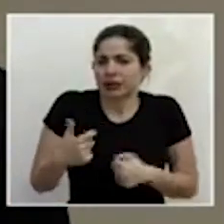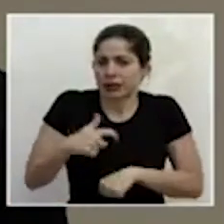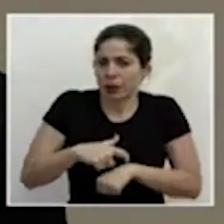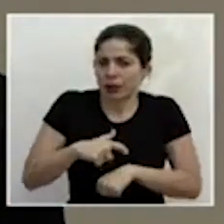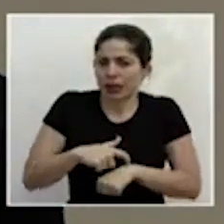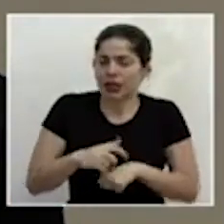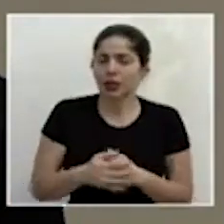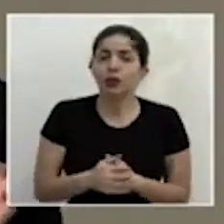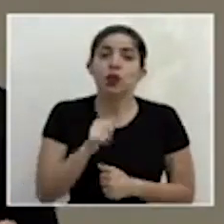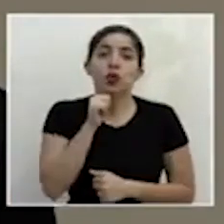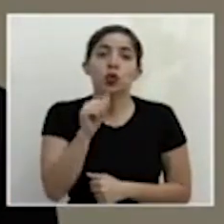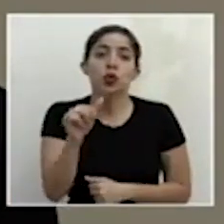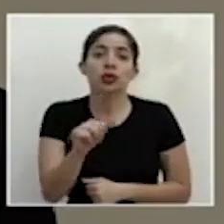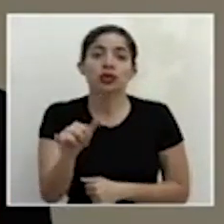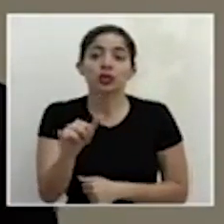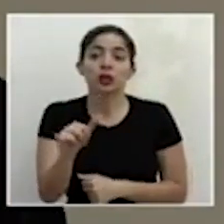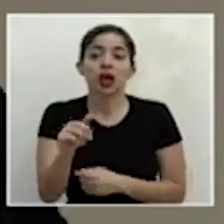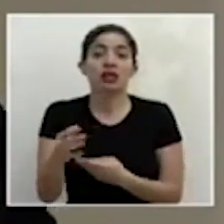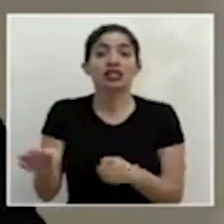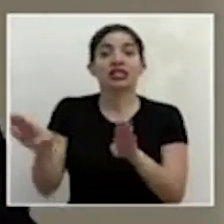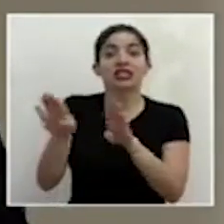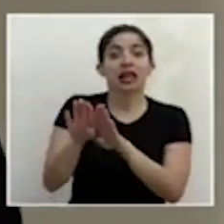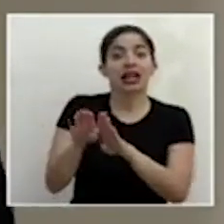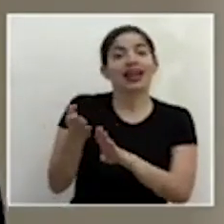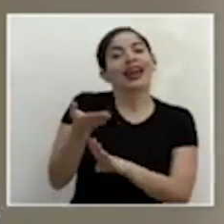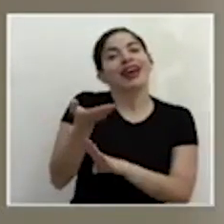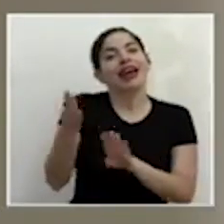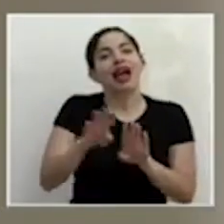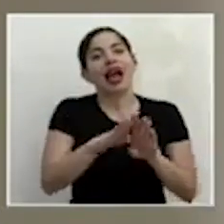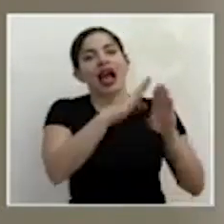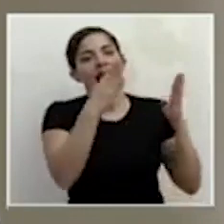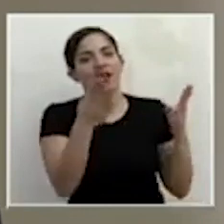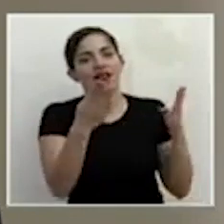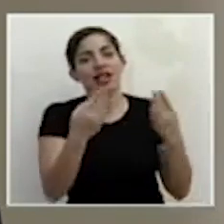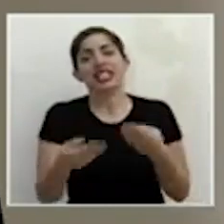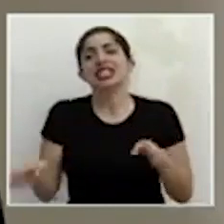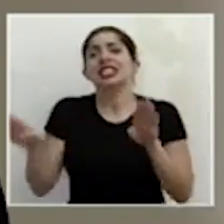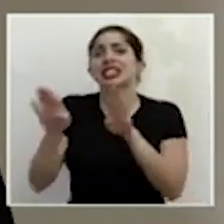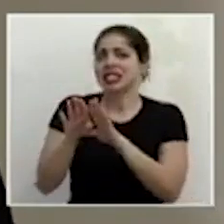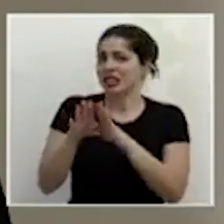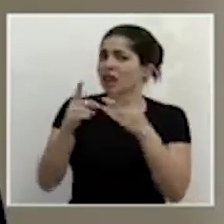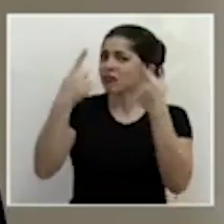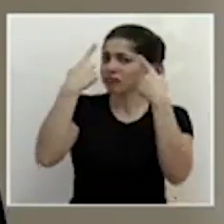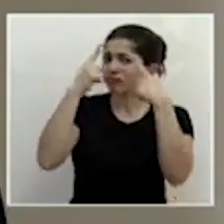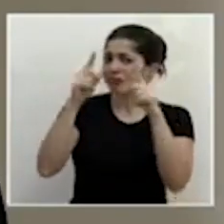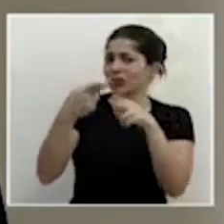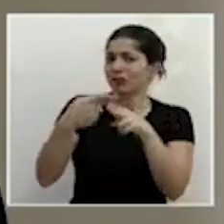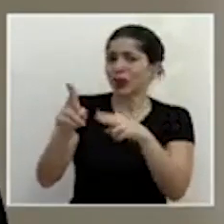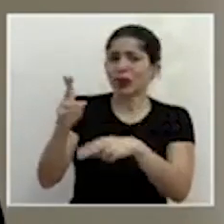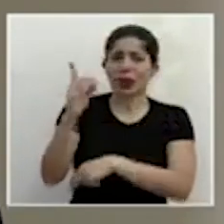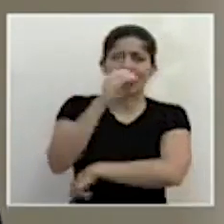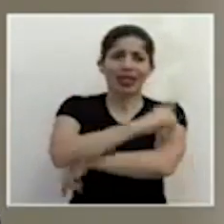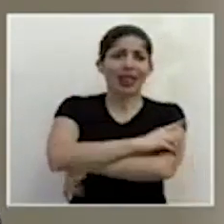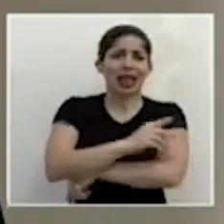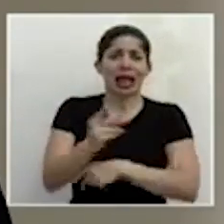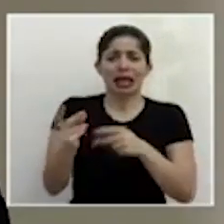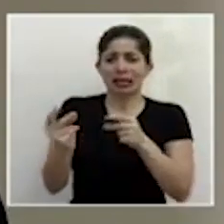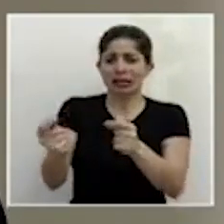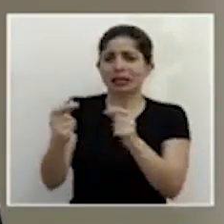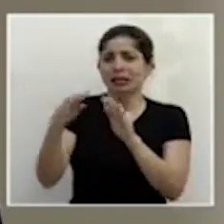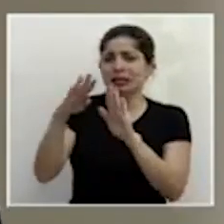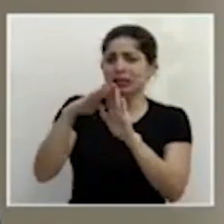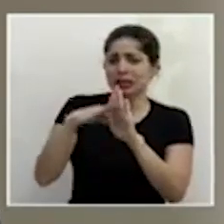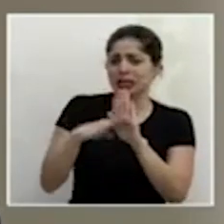No es lo mismo cerrar que abrir. El cierre se logró en poquísimos días con unas medidas